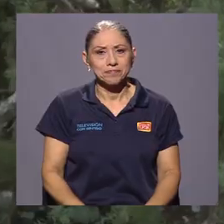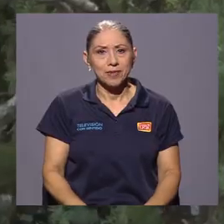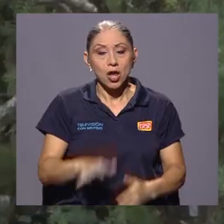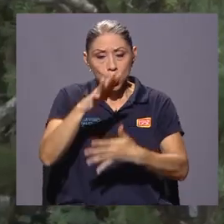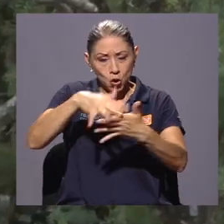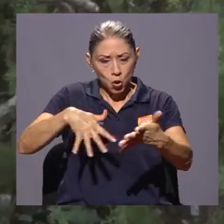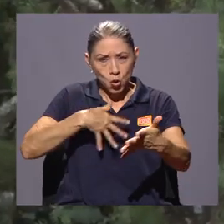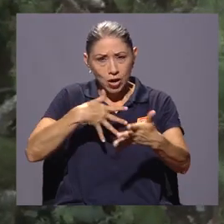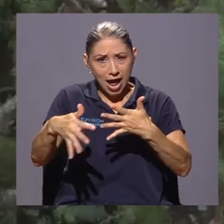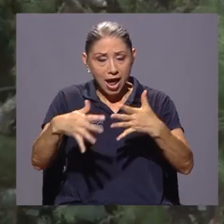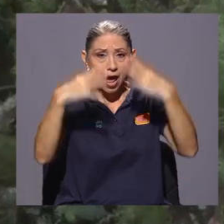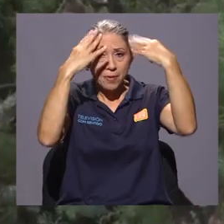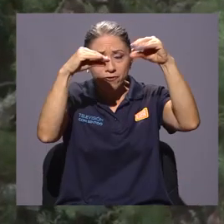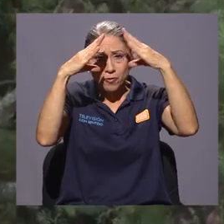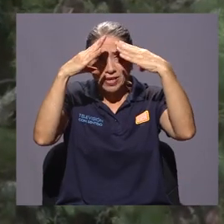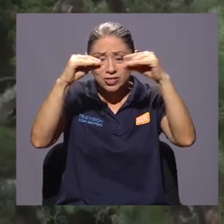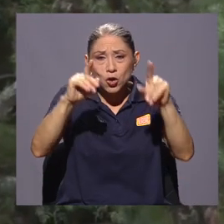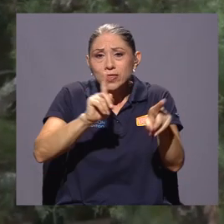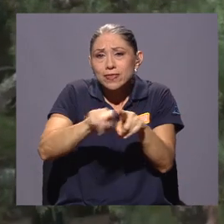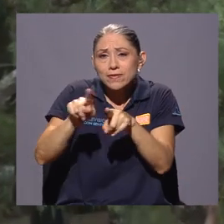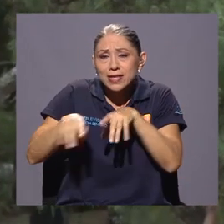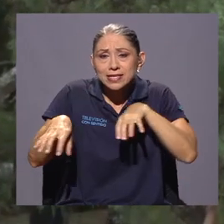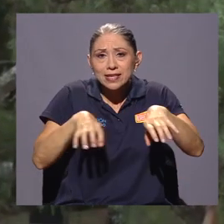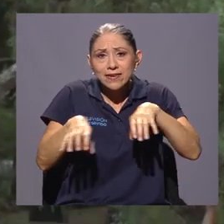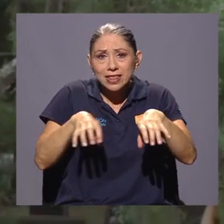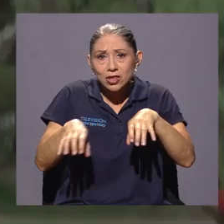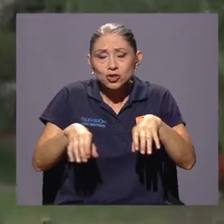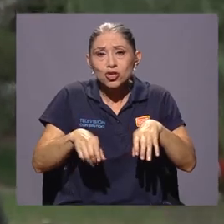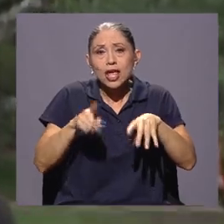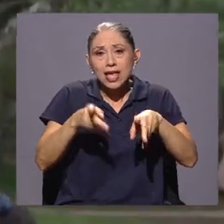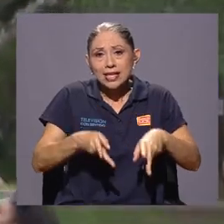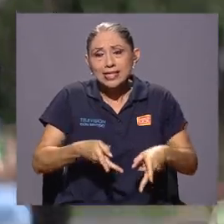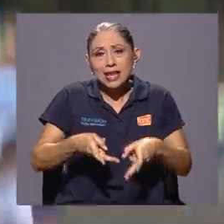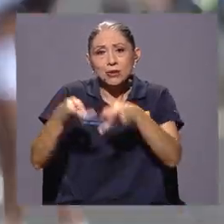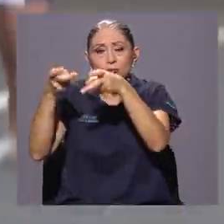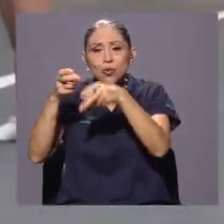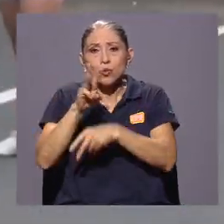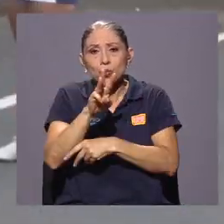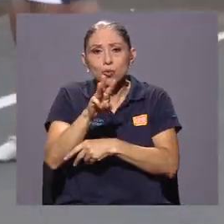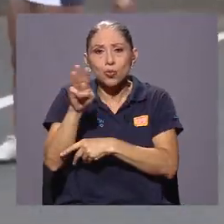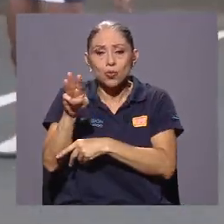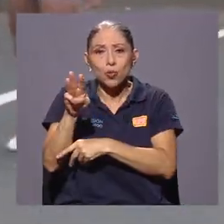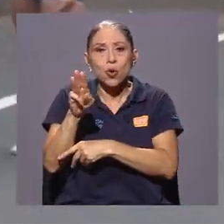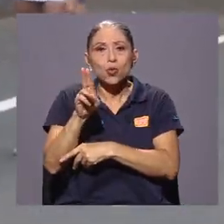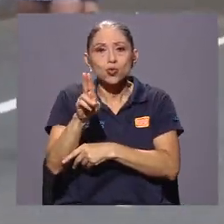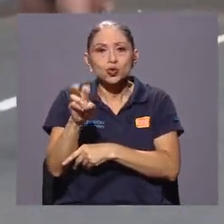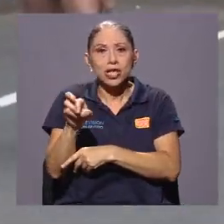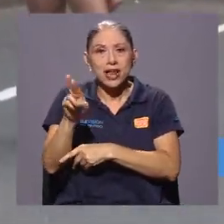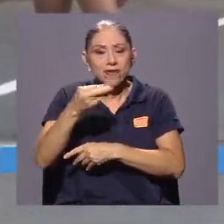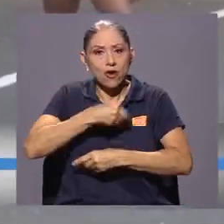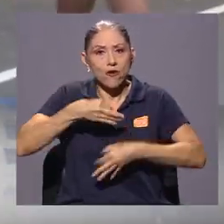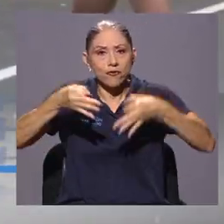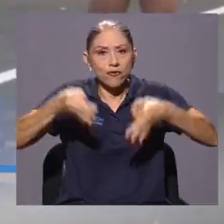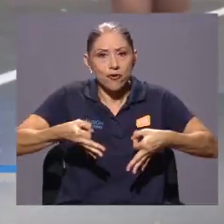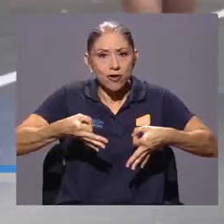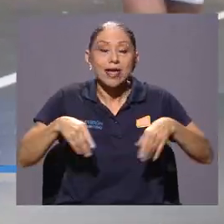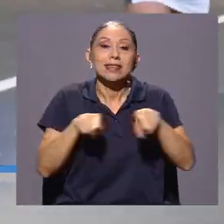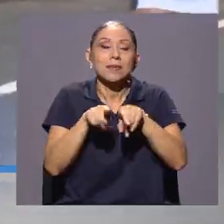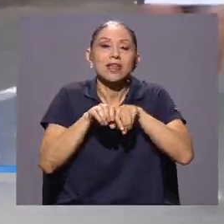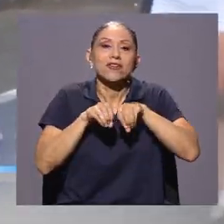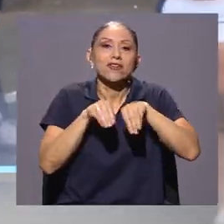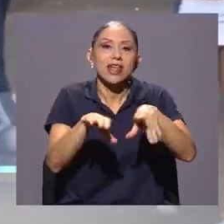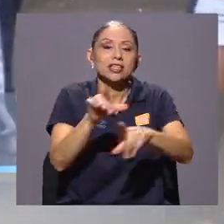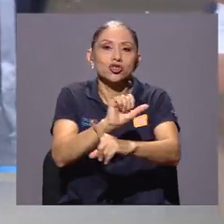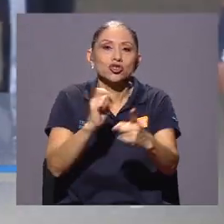El cronograma y la información respectiva de cada evento estarán disponibles en el sitio web oficial de la UCR, sus redes sociales